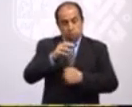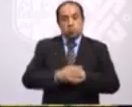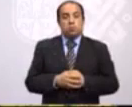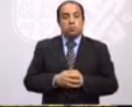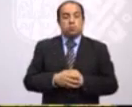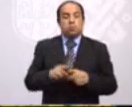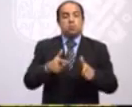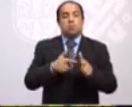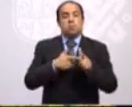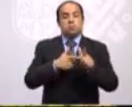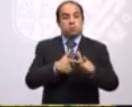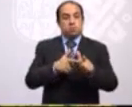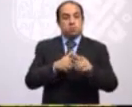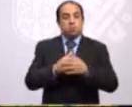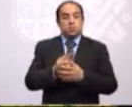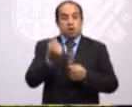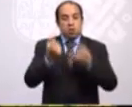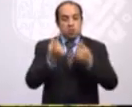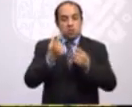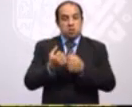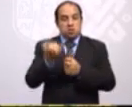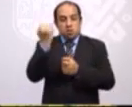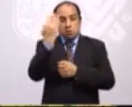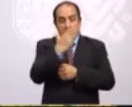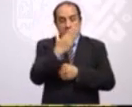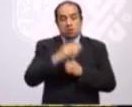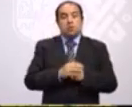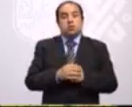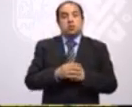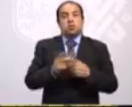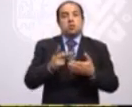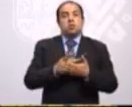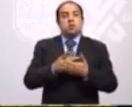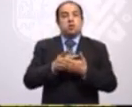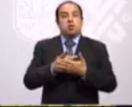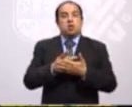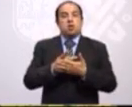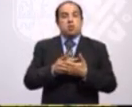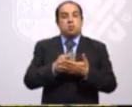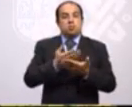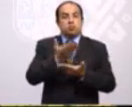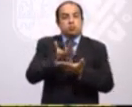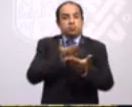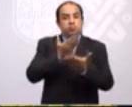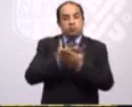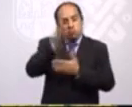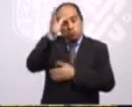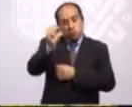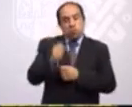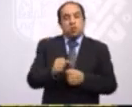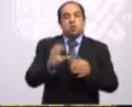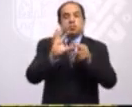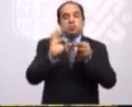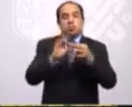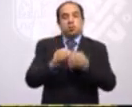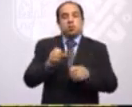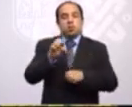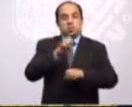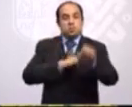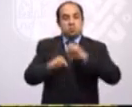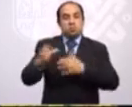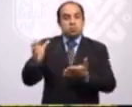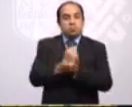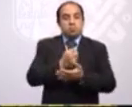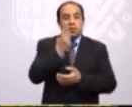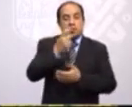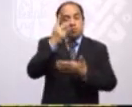ahora, unas cuantas imágenes de la propuesta conceptual que planteó la empresa ganadora. Es